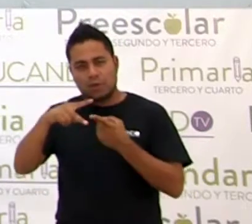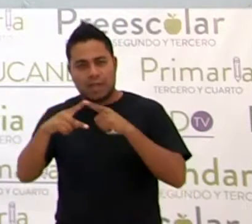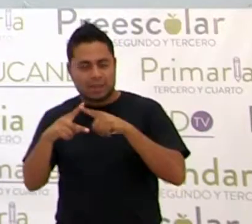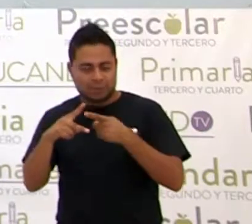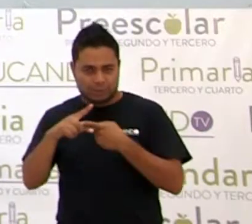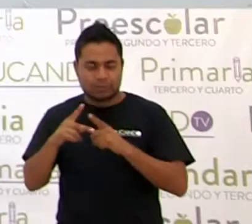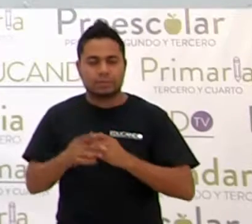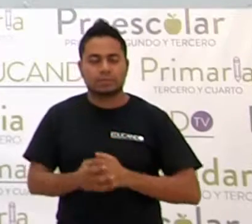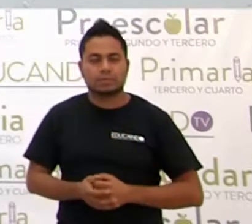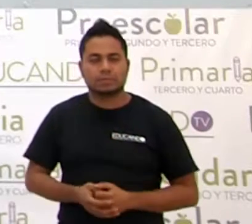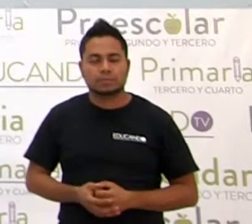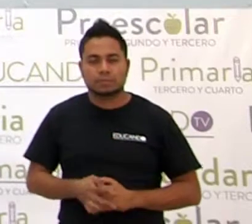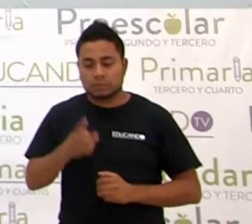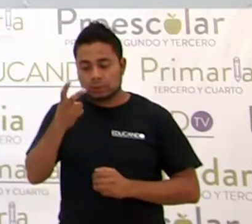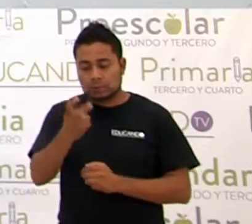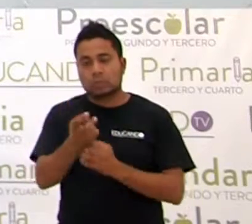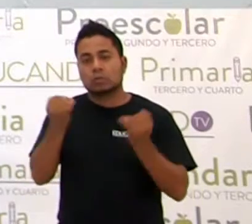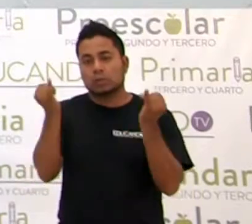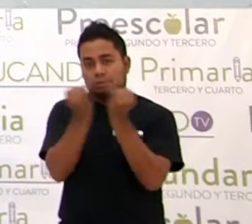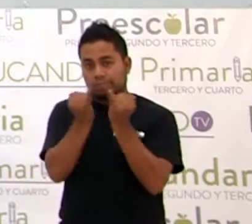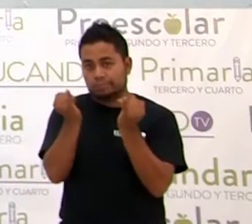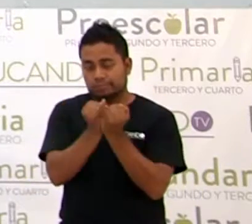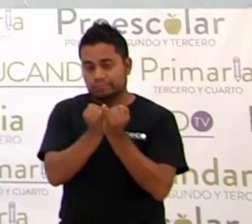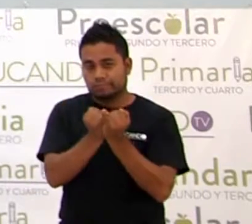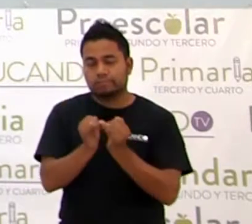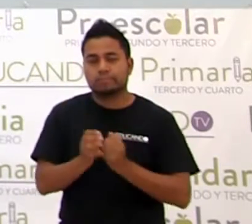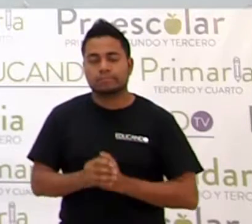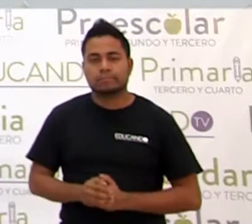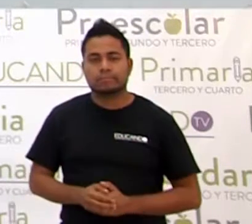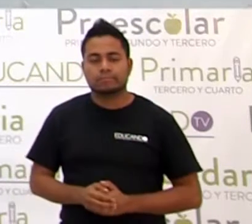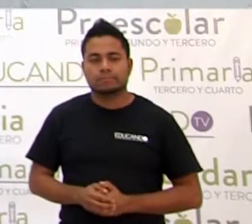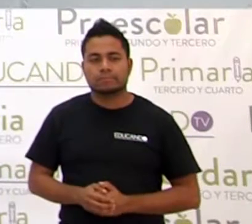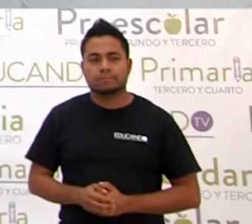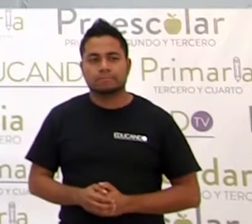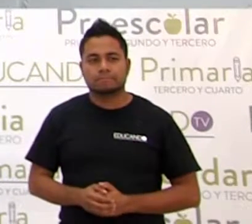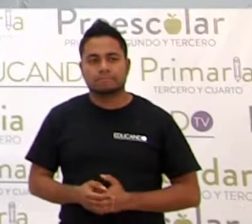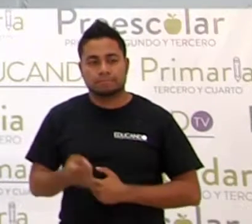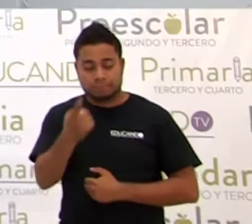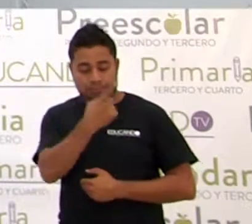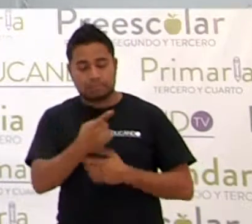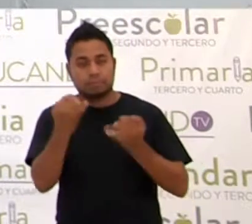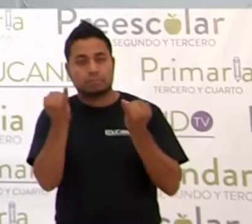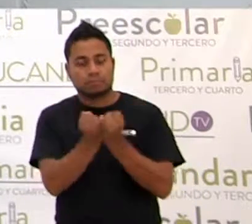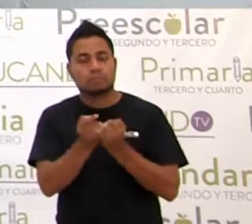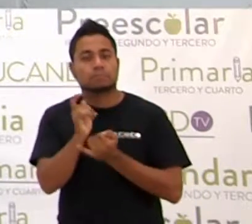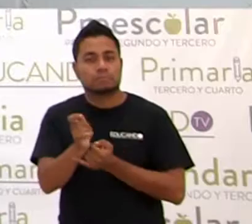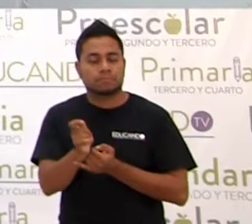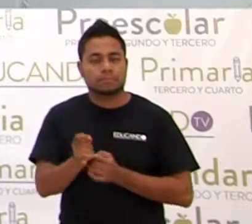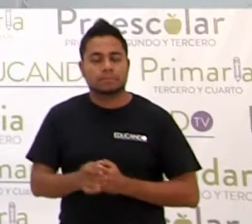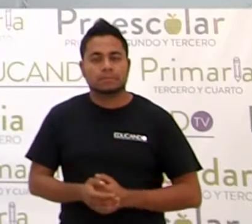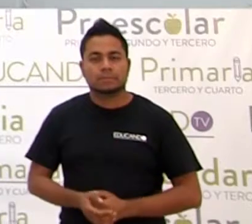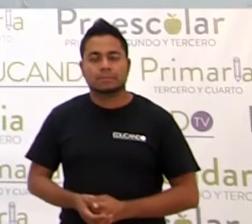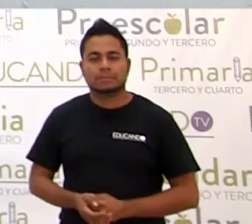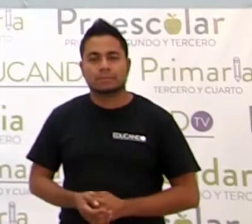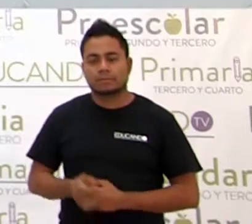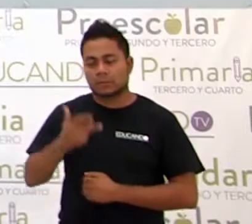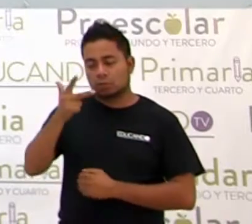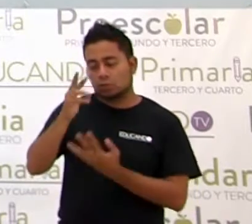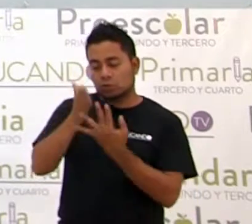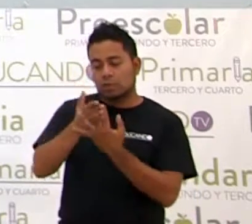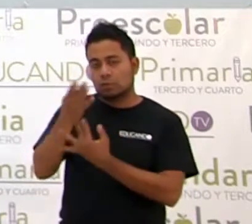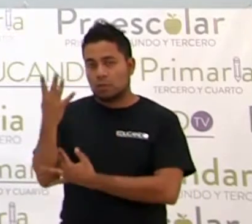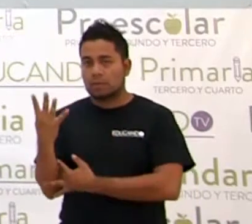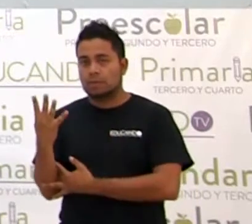Esto es igual, ¿sí? Esto es igual a 8 entre